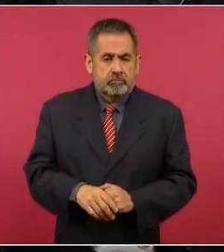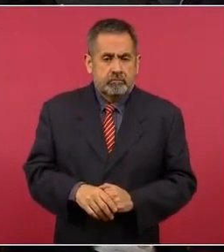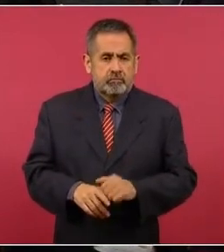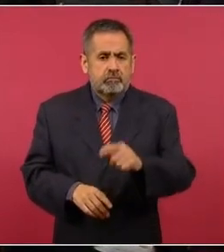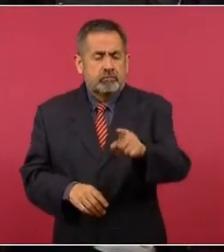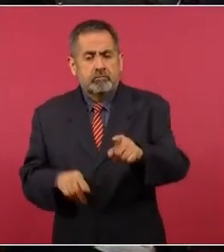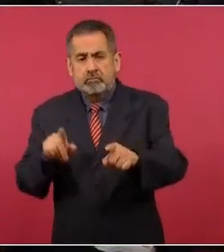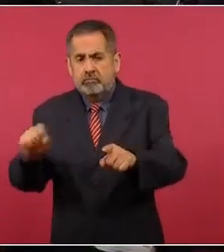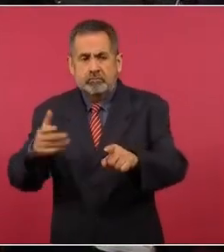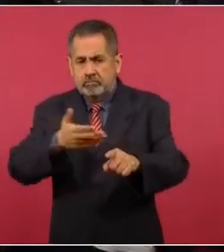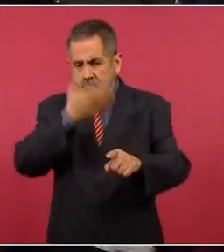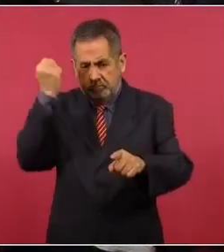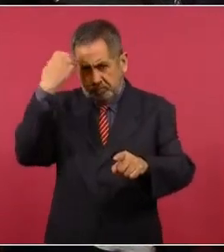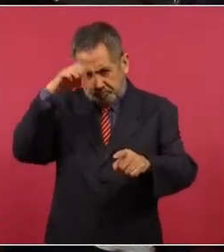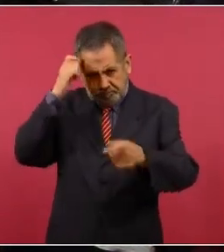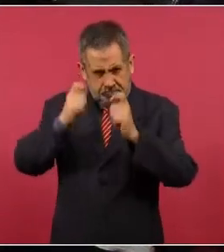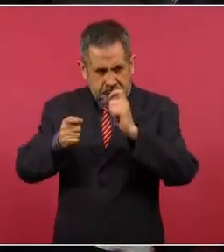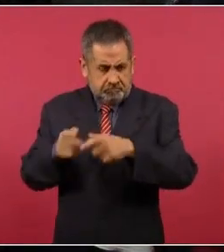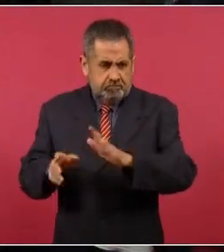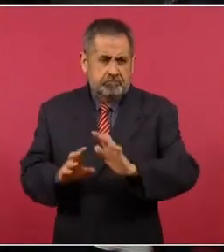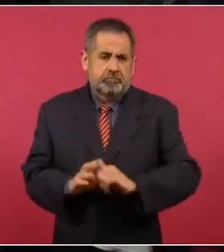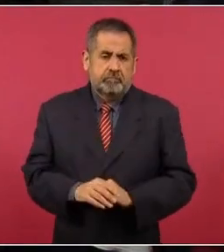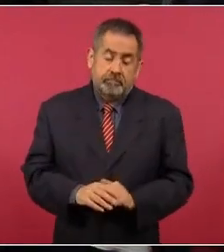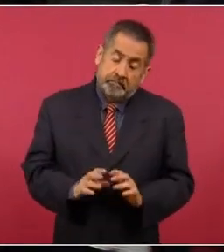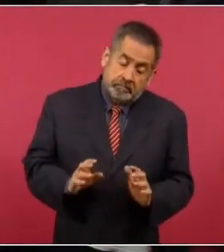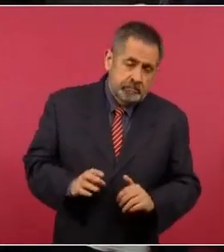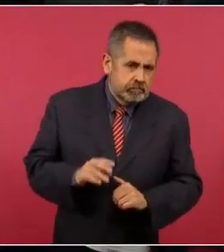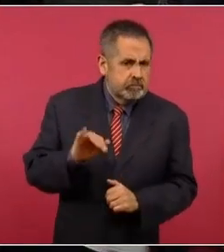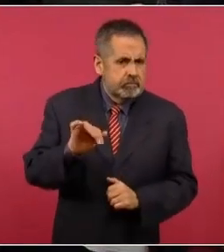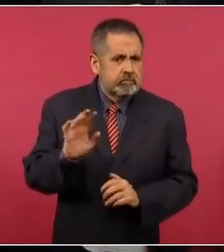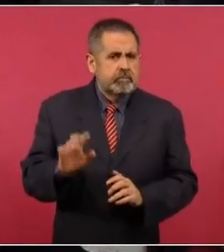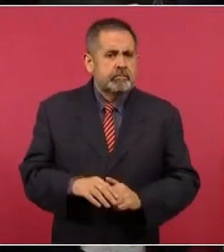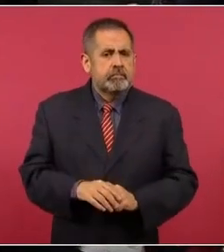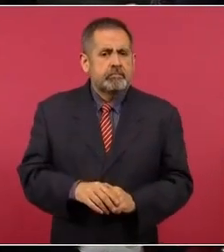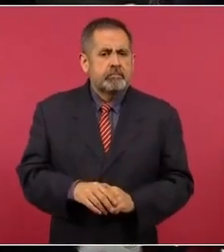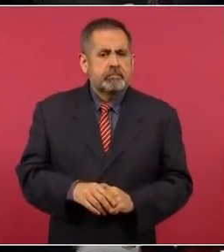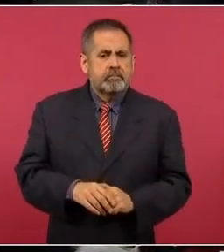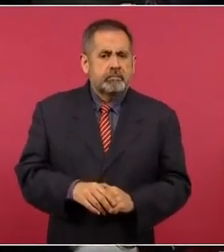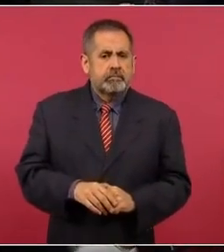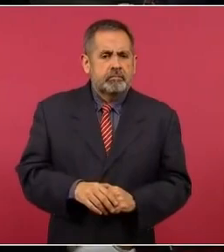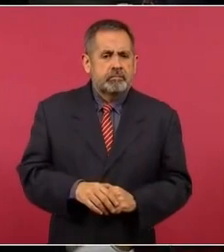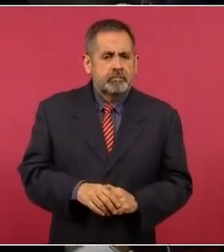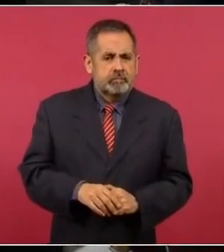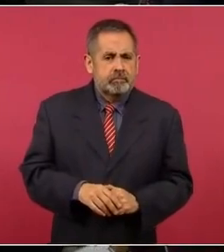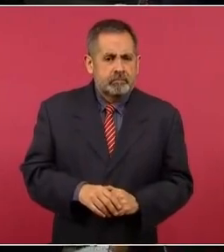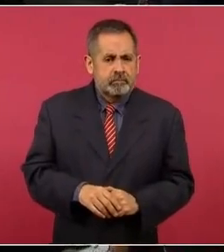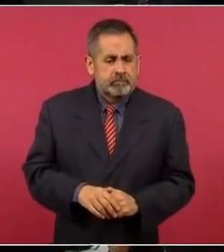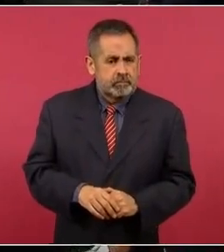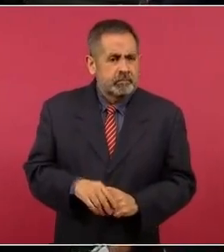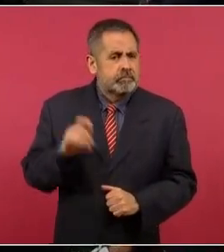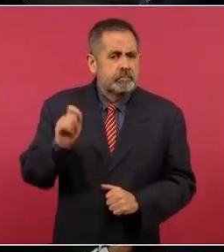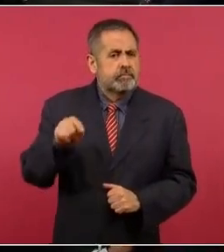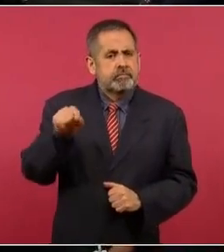tiene experiencia, ¿no? Pues sí, pero se trata del